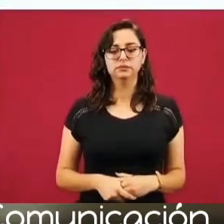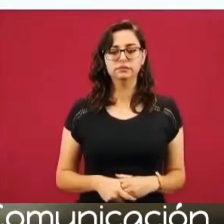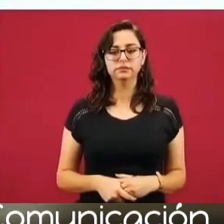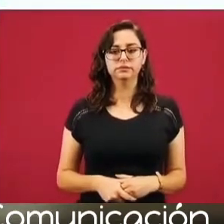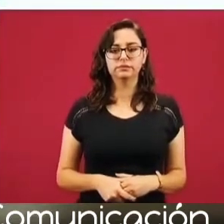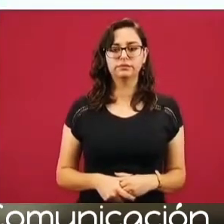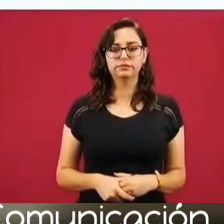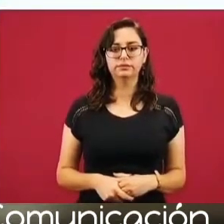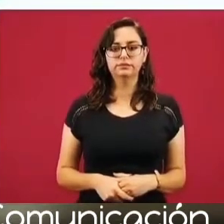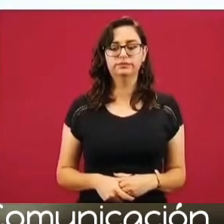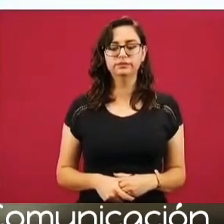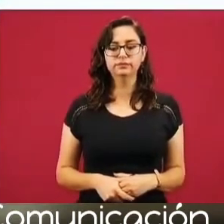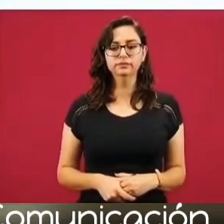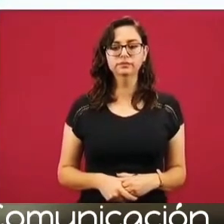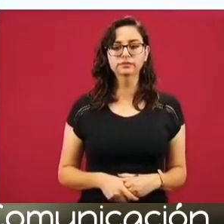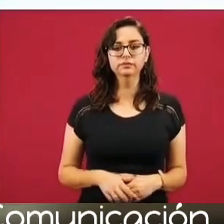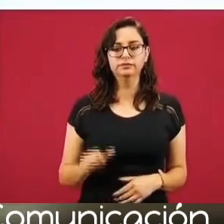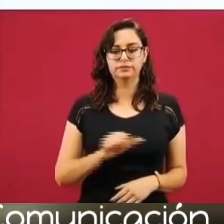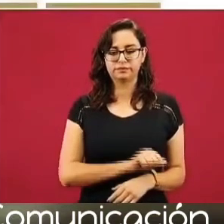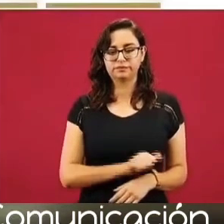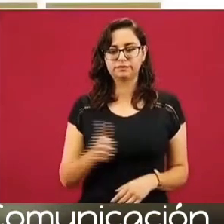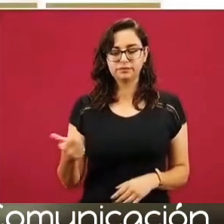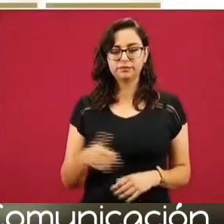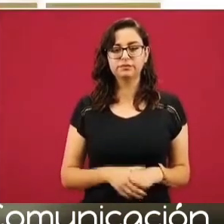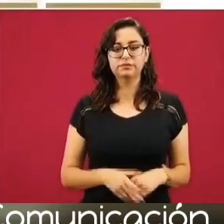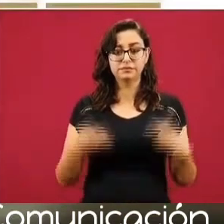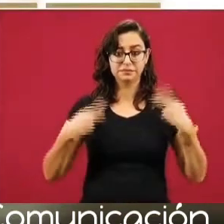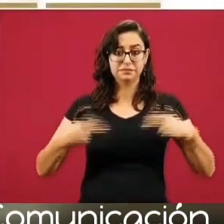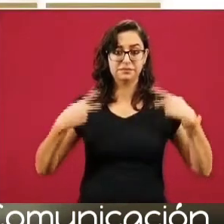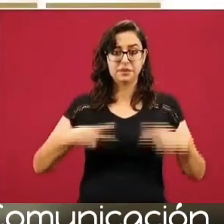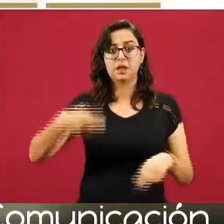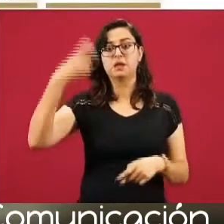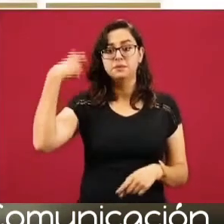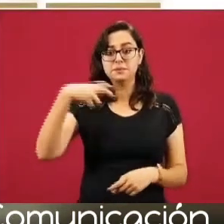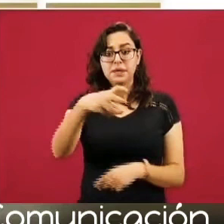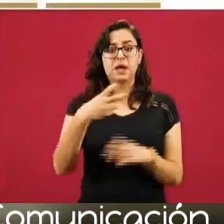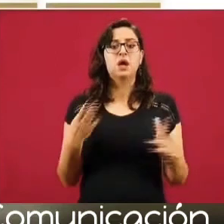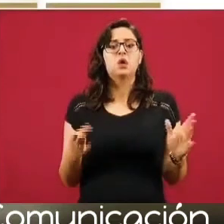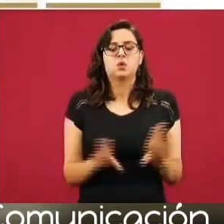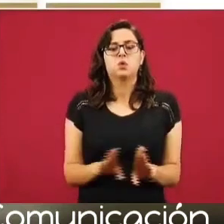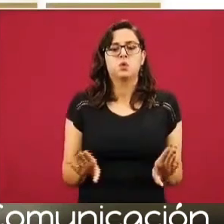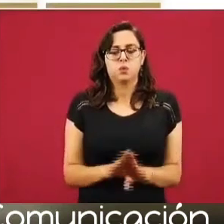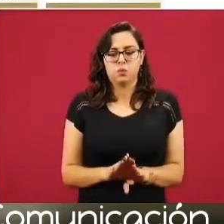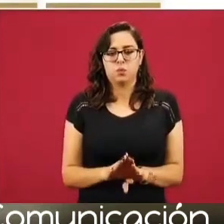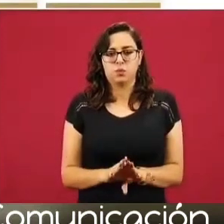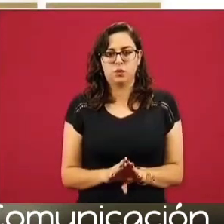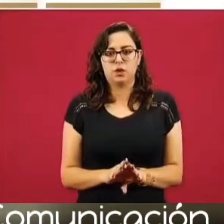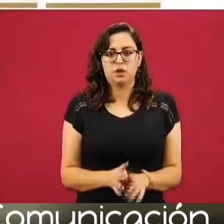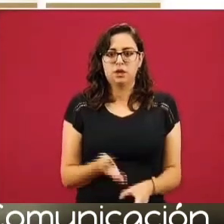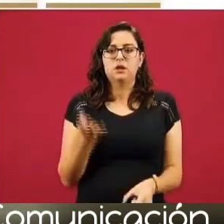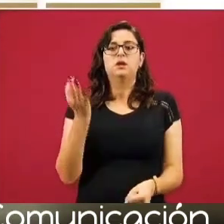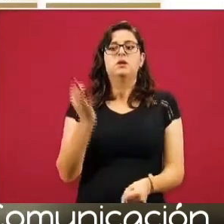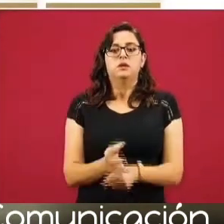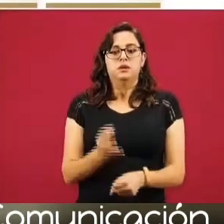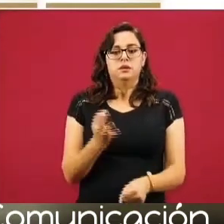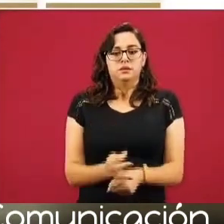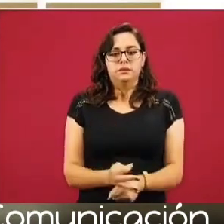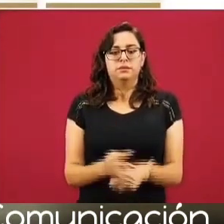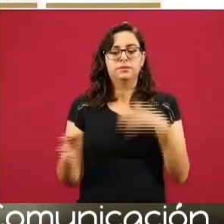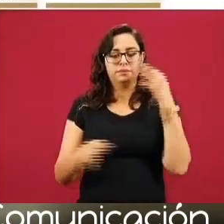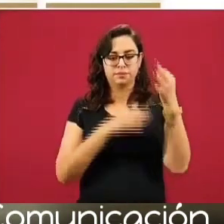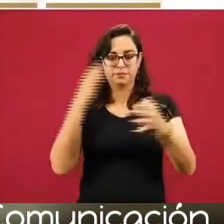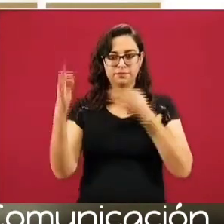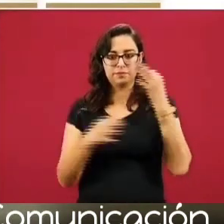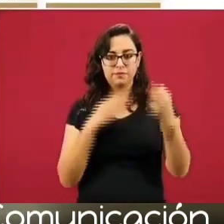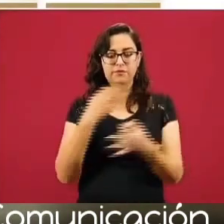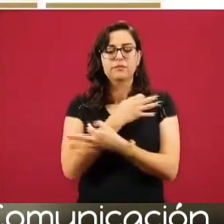¿Qué opciones también le estamos ofreciendo a la gente para que pueda viajar o pueda planear bien su viaje? Hoy, uno de los anuncios que les decía de un principio